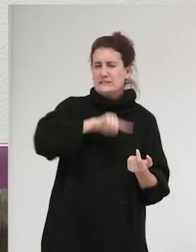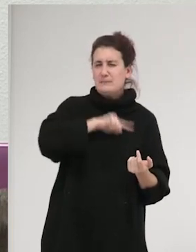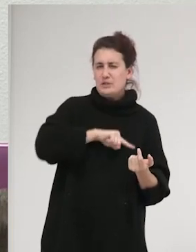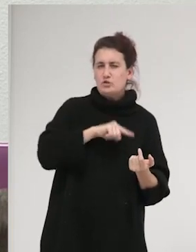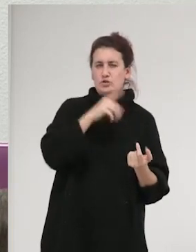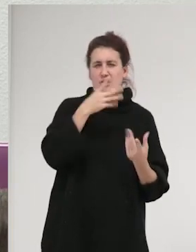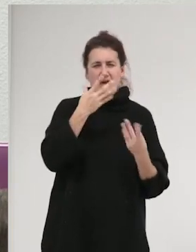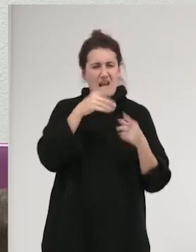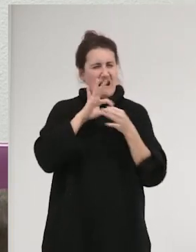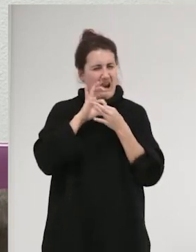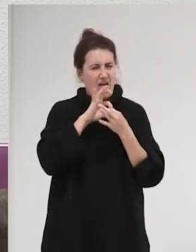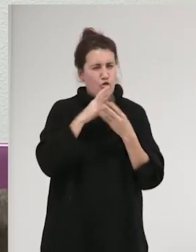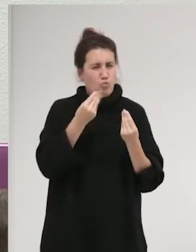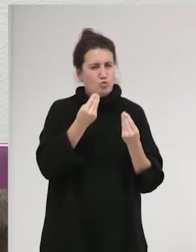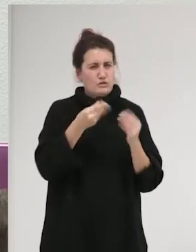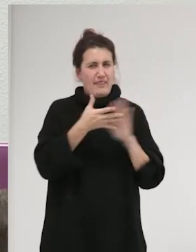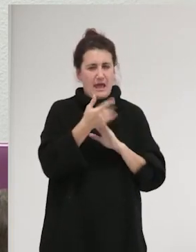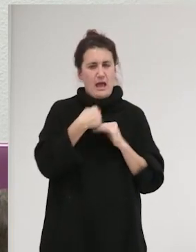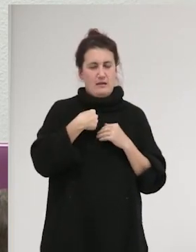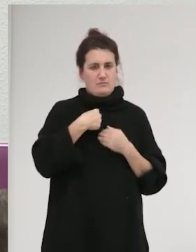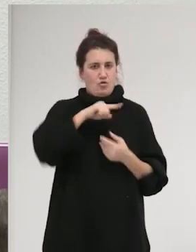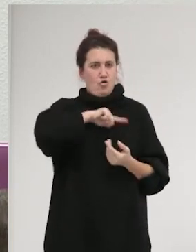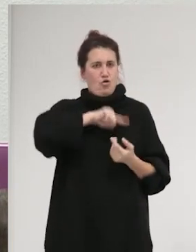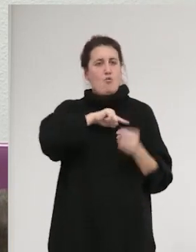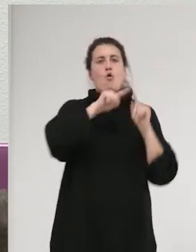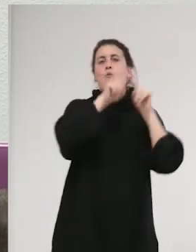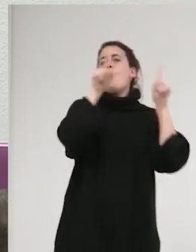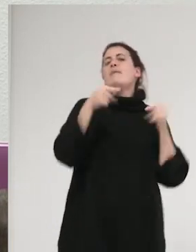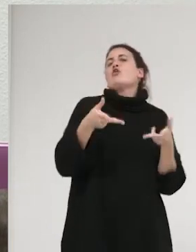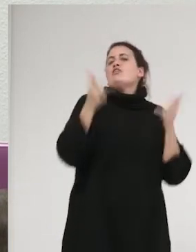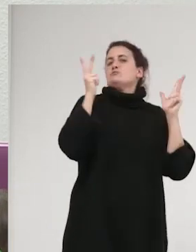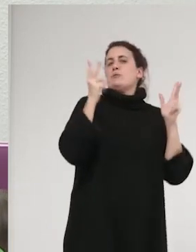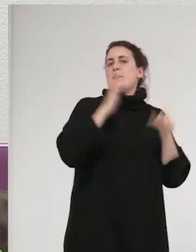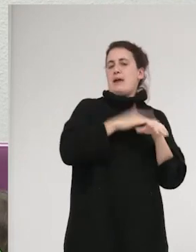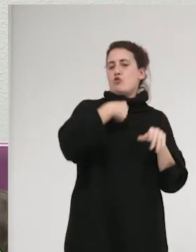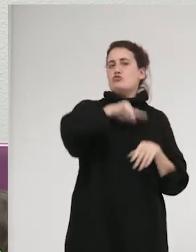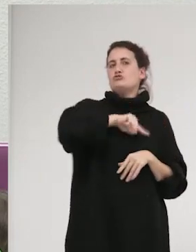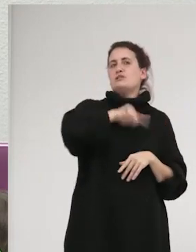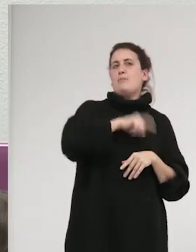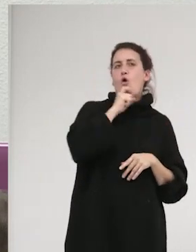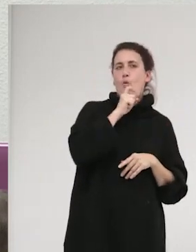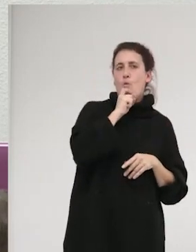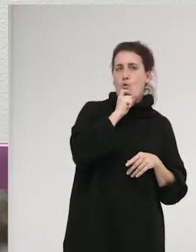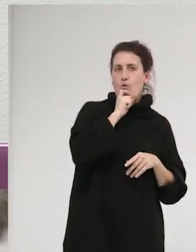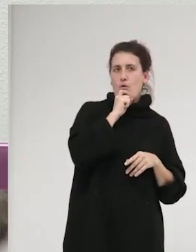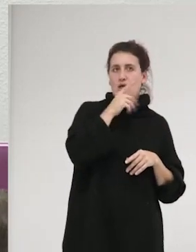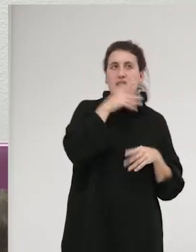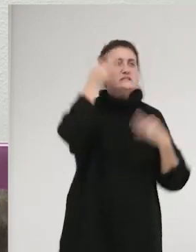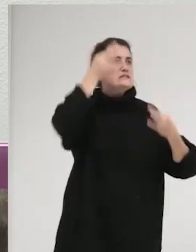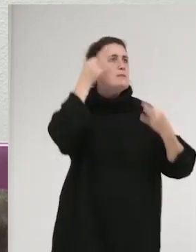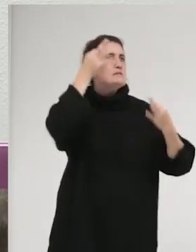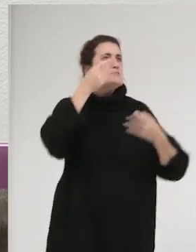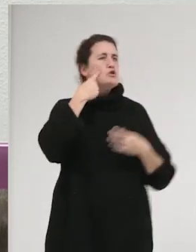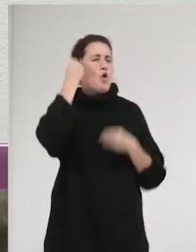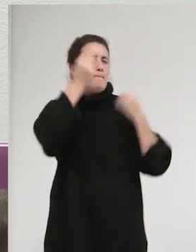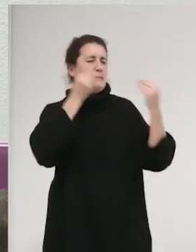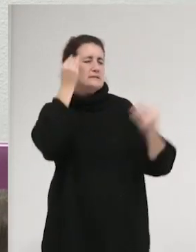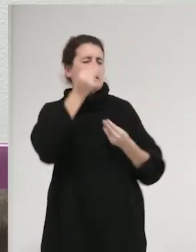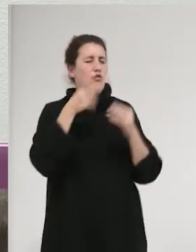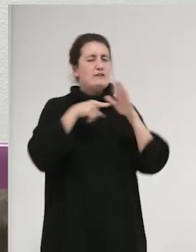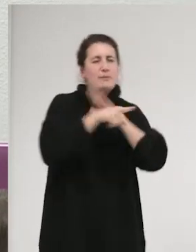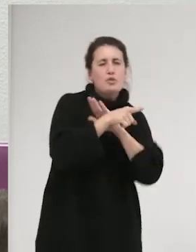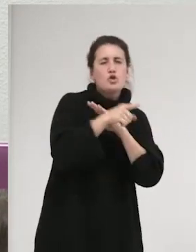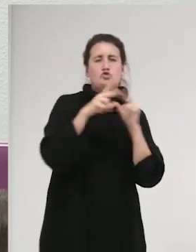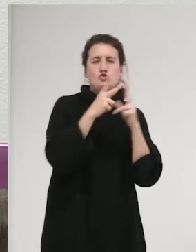con cuáles son nuestros marcos disponibles para sentirnos, ¿no? Y aquí, por ejemplo, me parece que siempre yo pensando en el ámbito de la intervención social y del